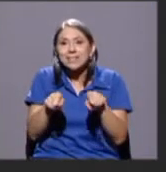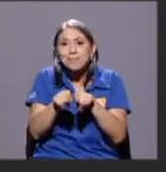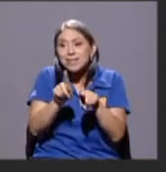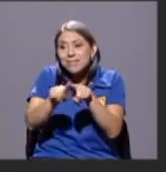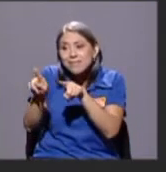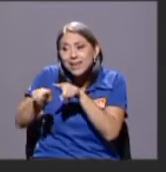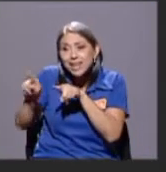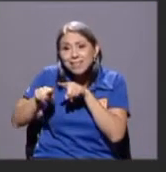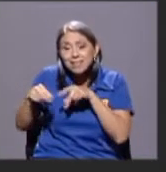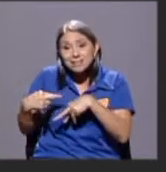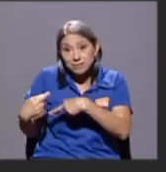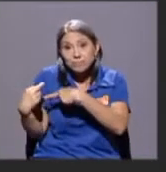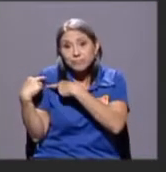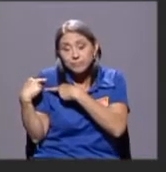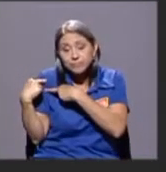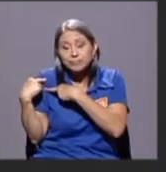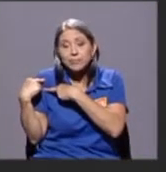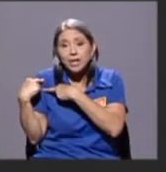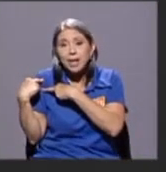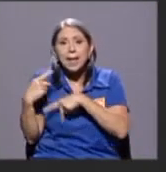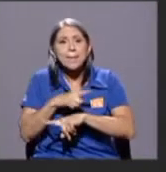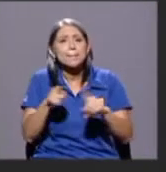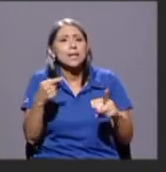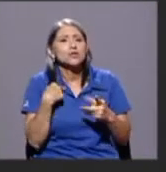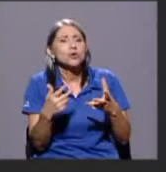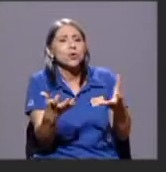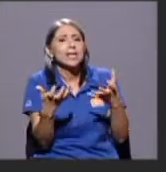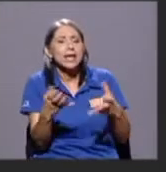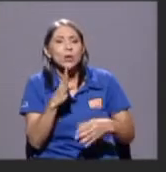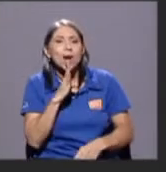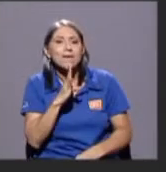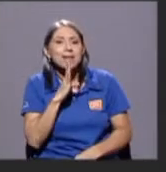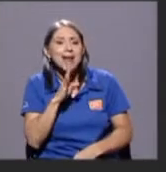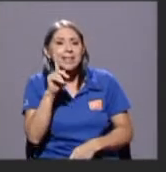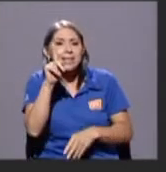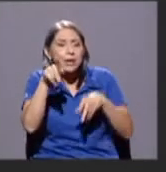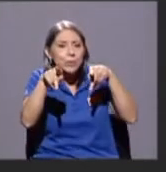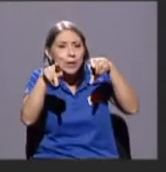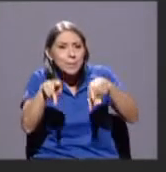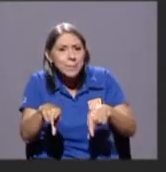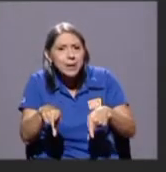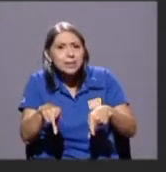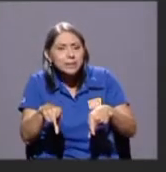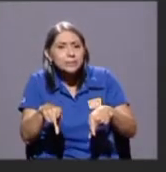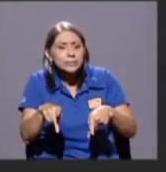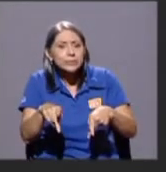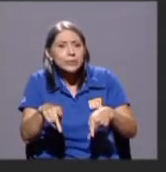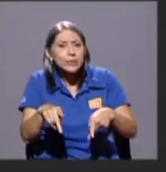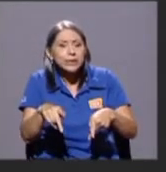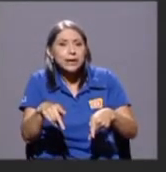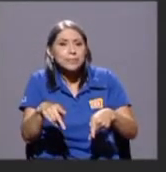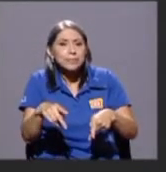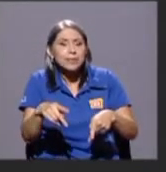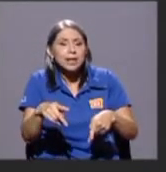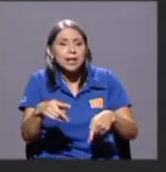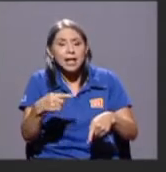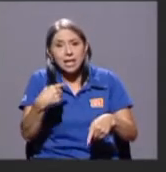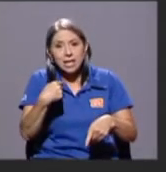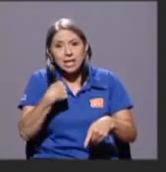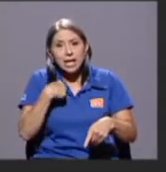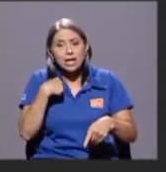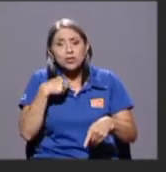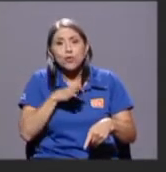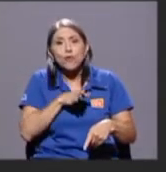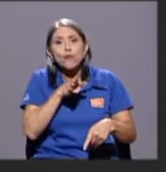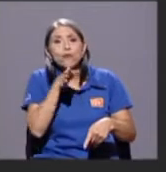Pero yo quiero hablar de alguien que fui a recibir a la